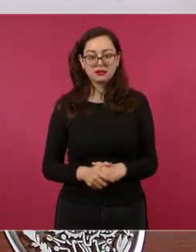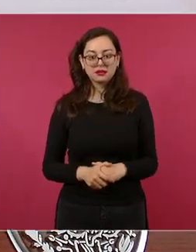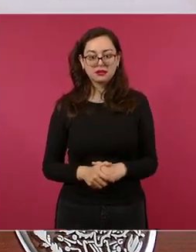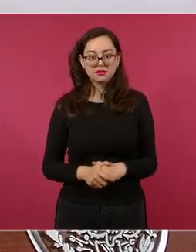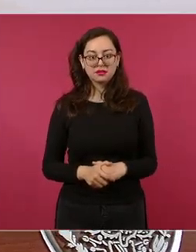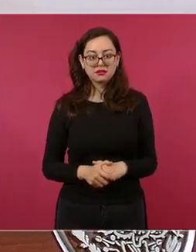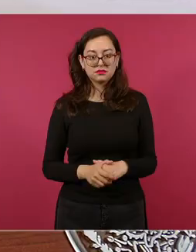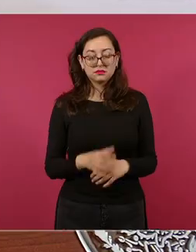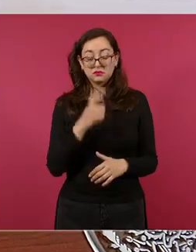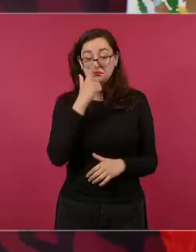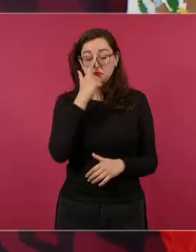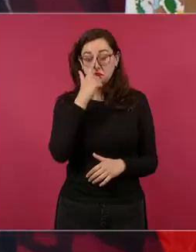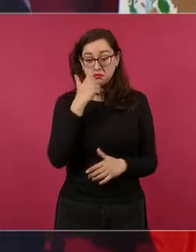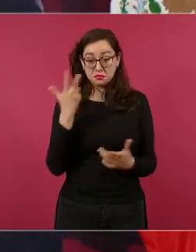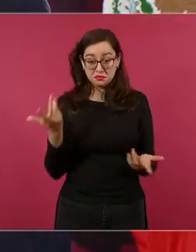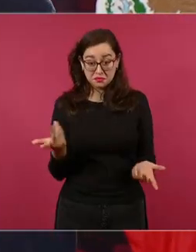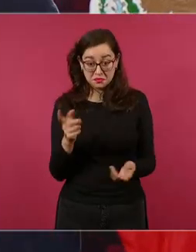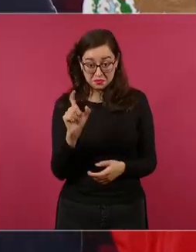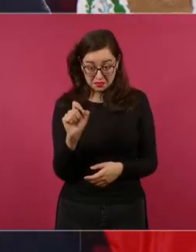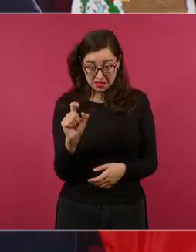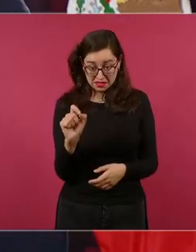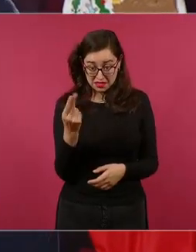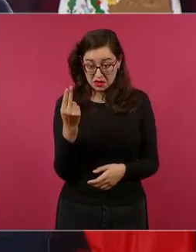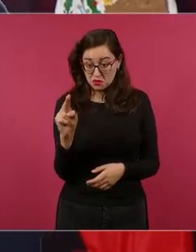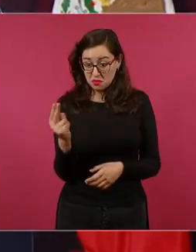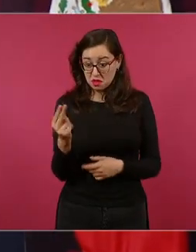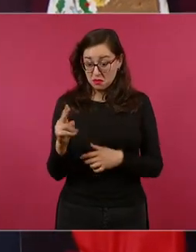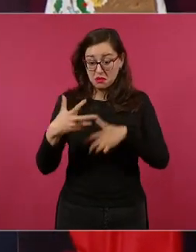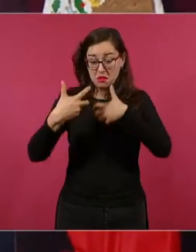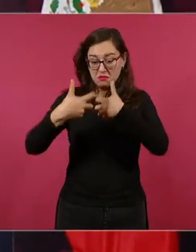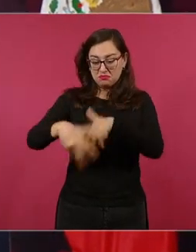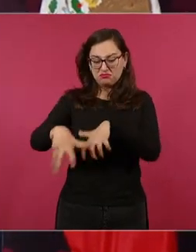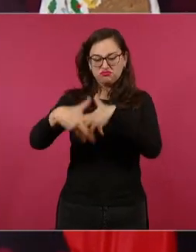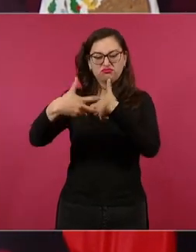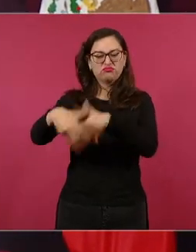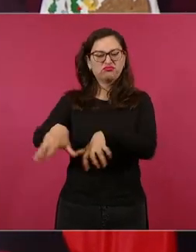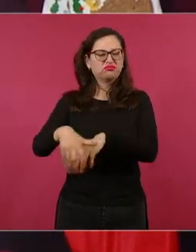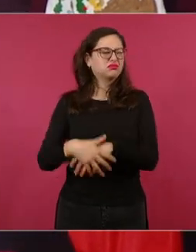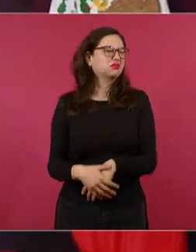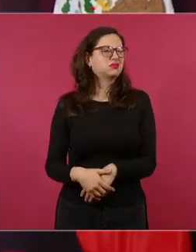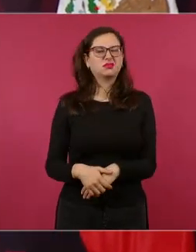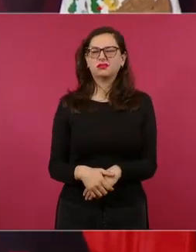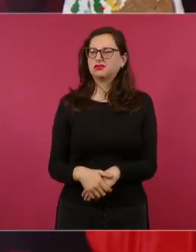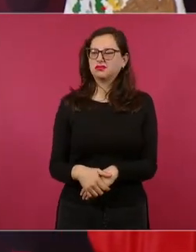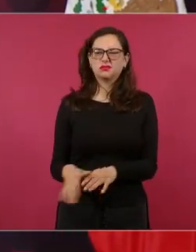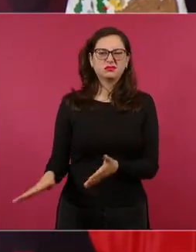desfiles el 20 de noviembre ni se acordaban